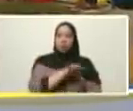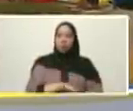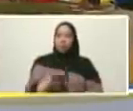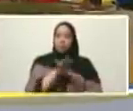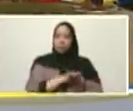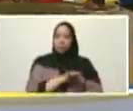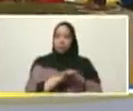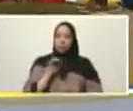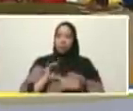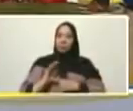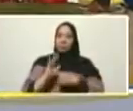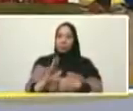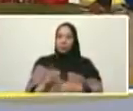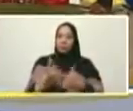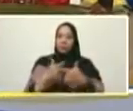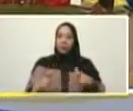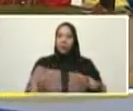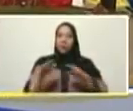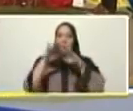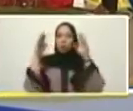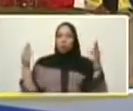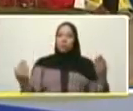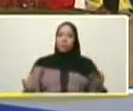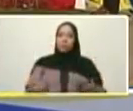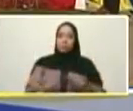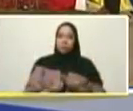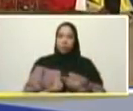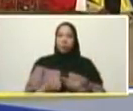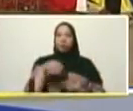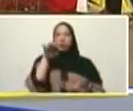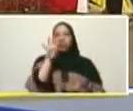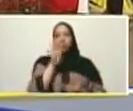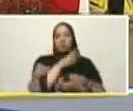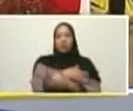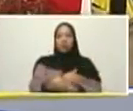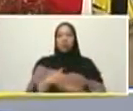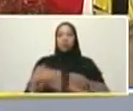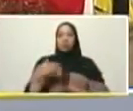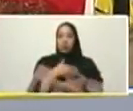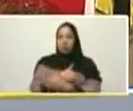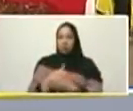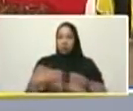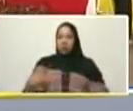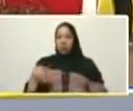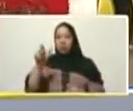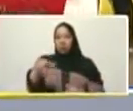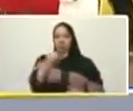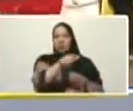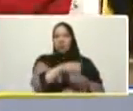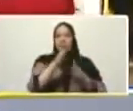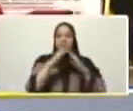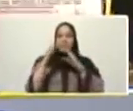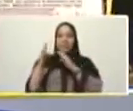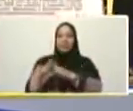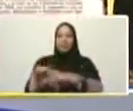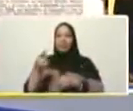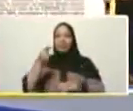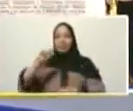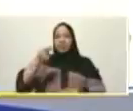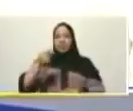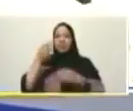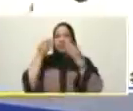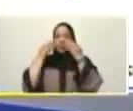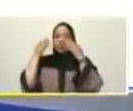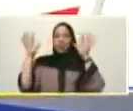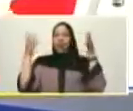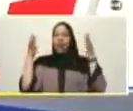mostramos y develamos ante el mundo el hito cuatro millones de la gran misión vivienda Venezuela